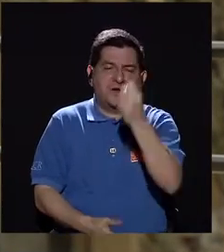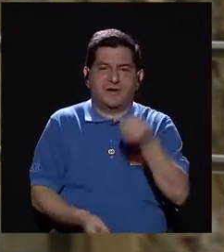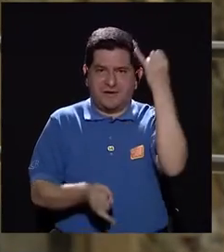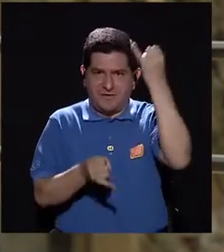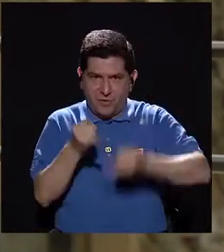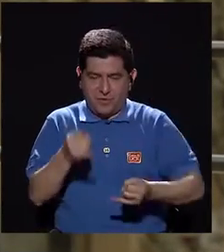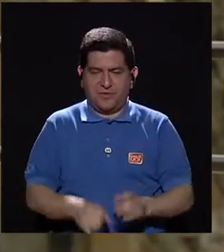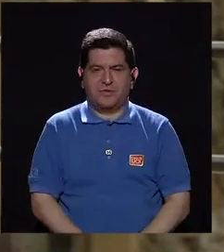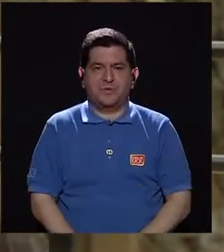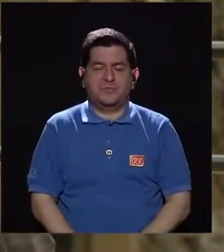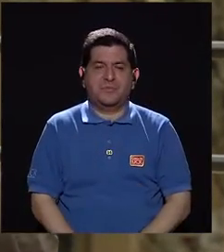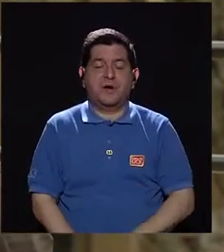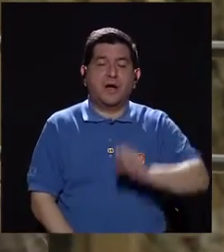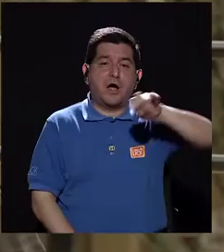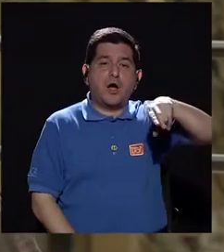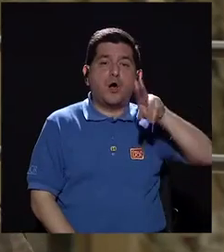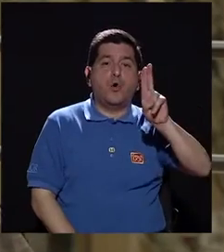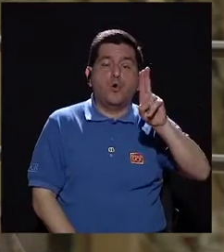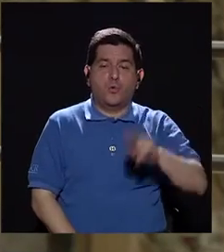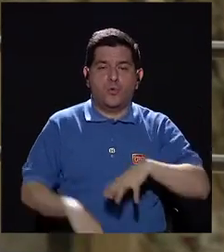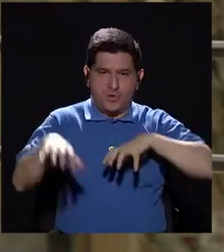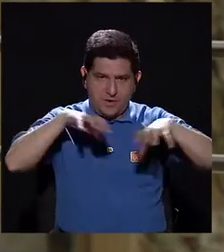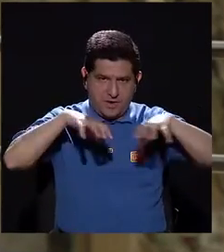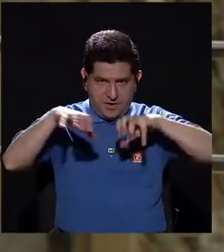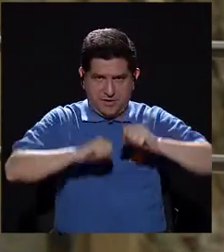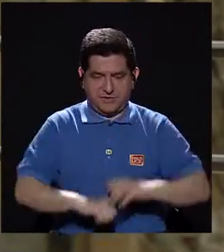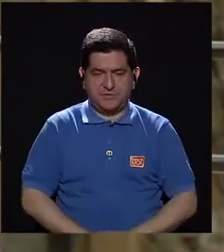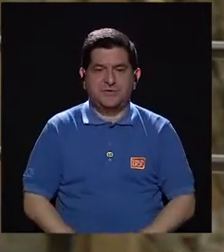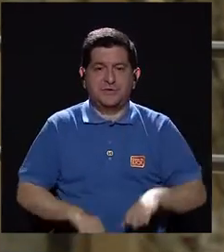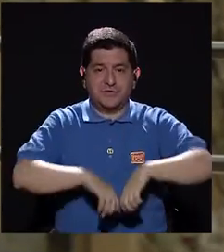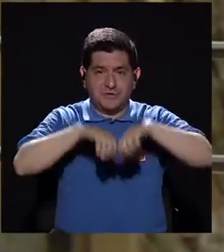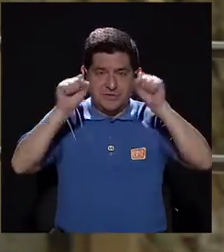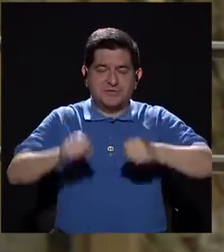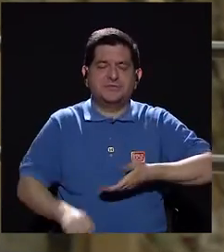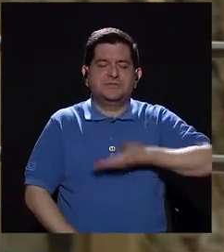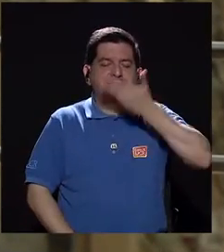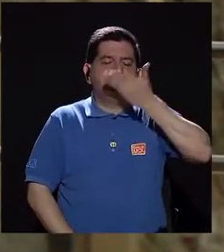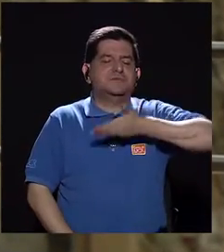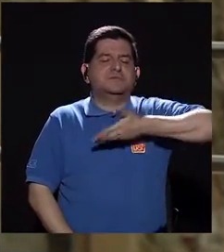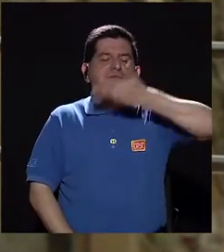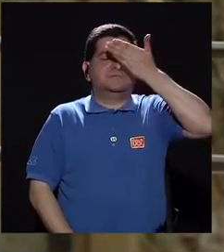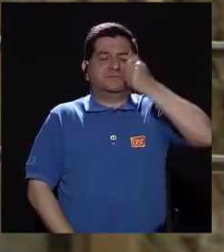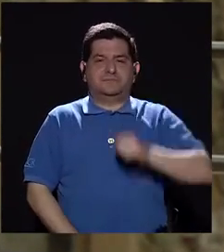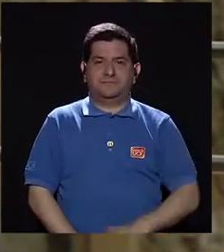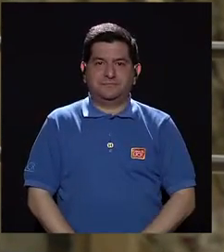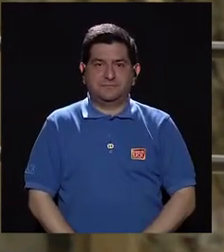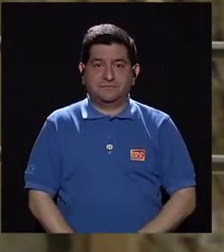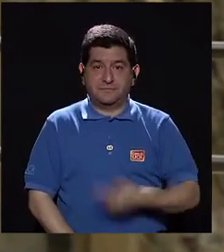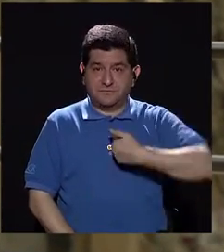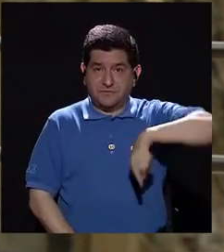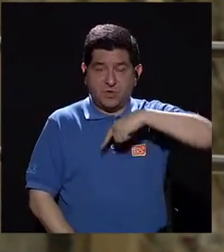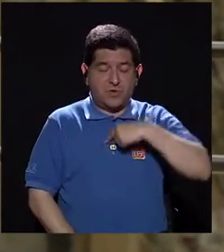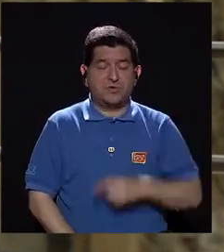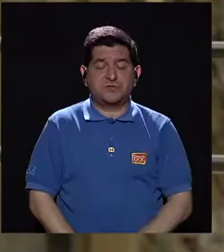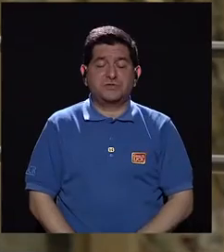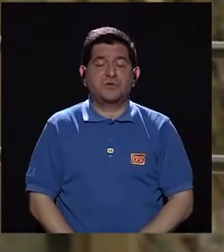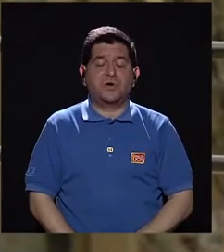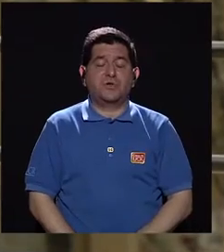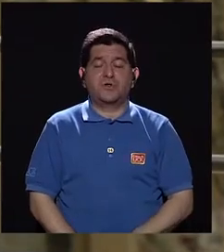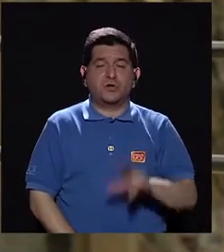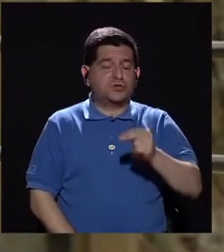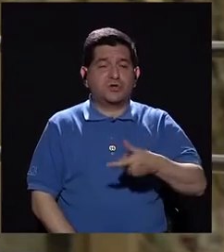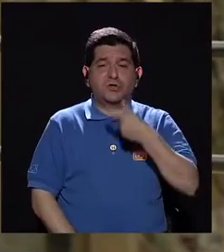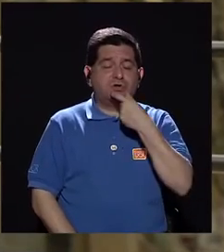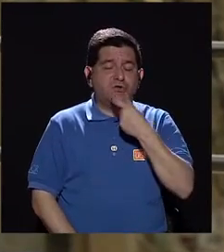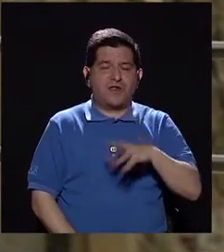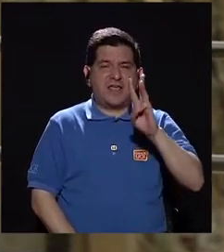Y por último, cuando nos reímos con ja, se activa sistema respiratorio. Cuando no estamos riendo entran 6 litros,